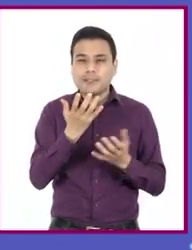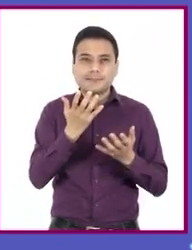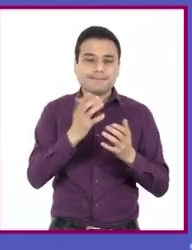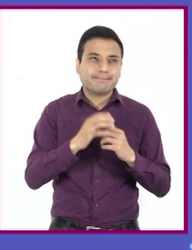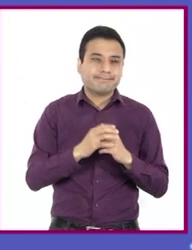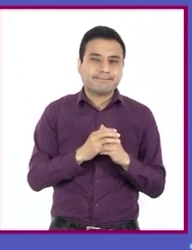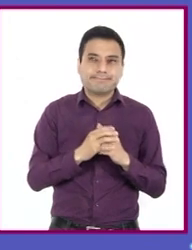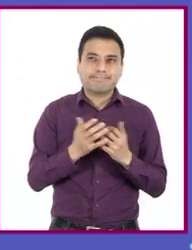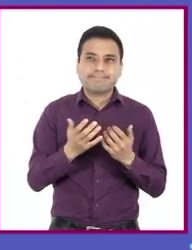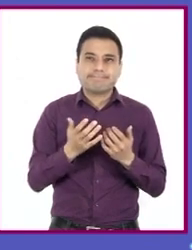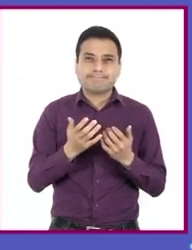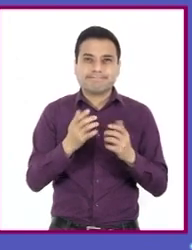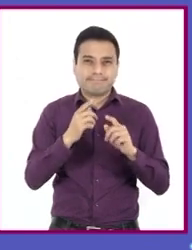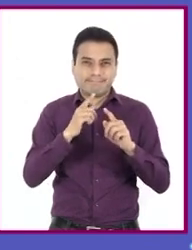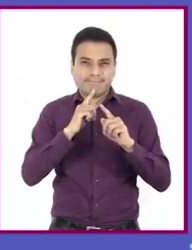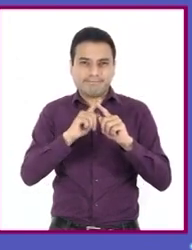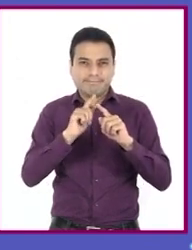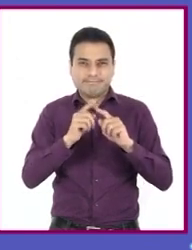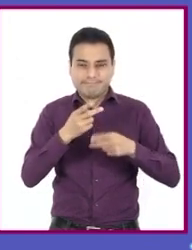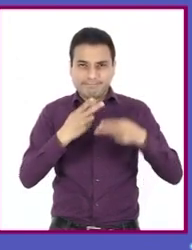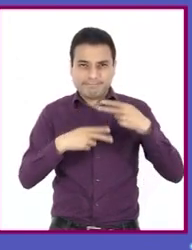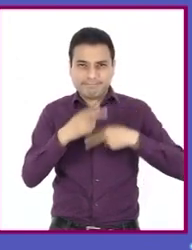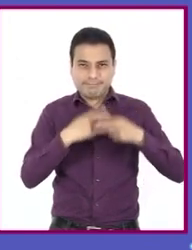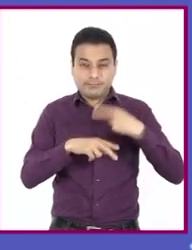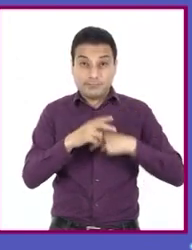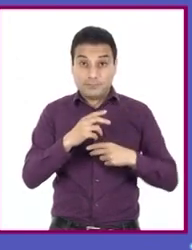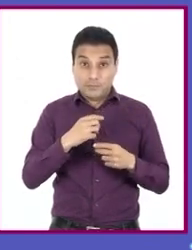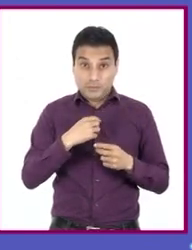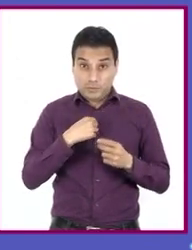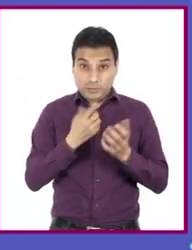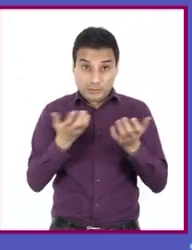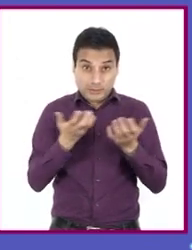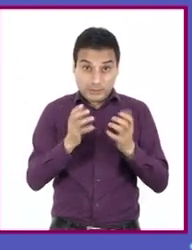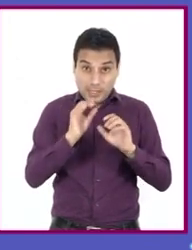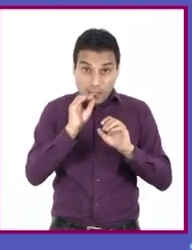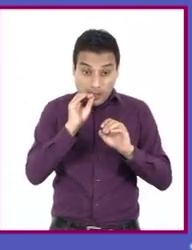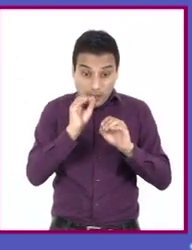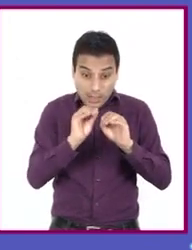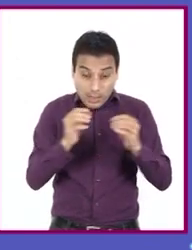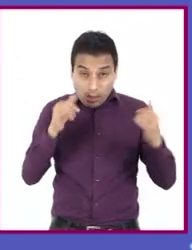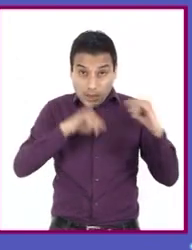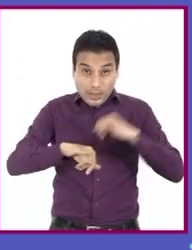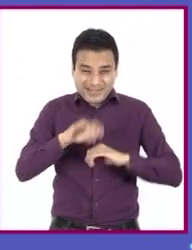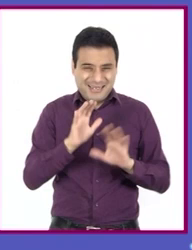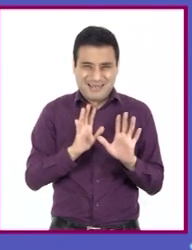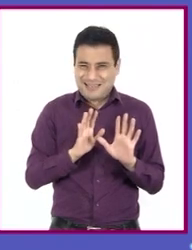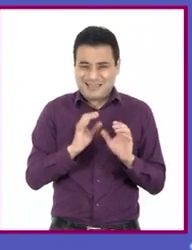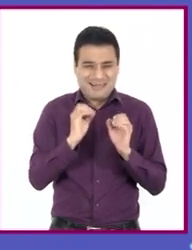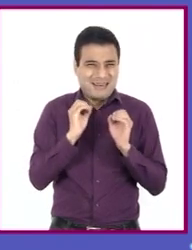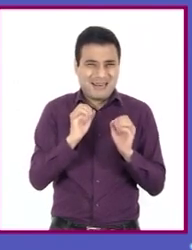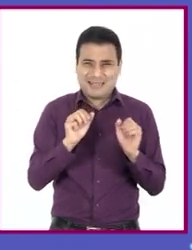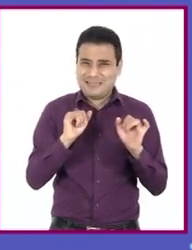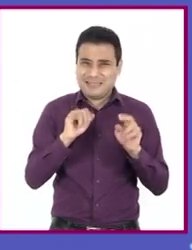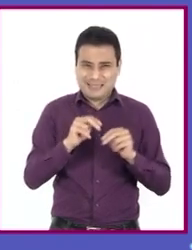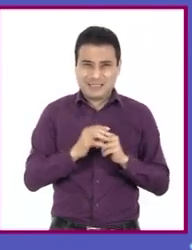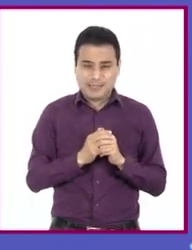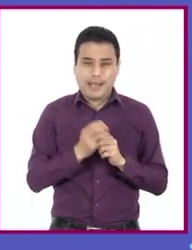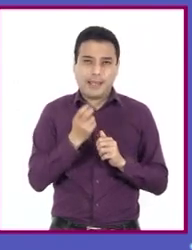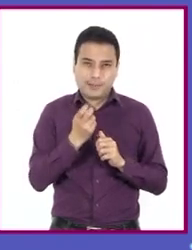algunos derivados de origen animal que no han sufrido ninguna intervención o algún proceso industrial, ¿no? Entonces, claramente